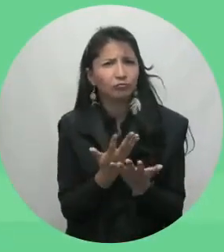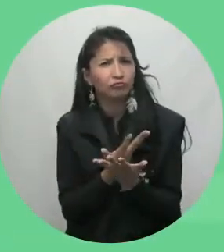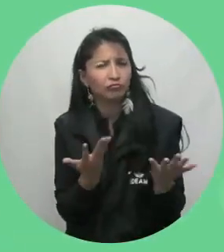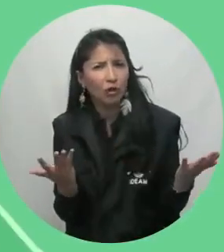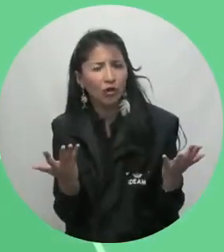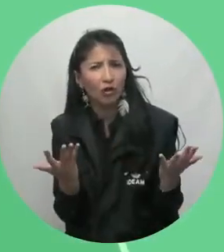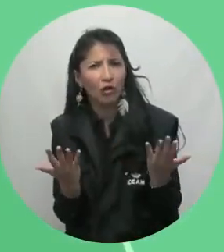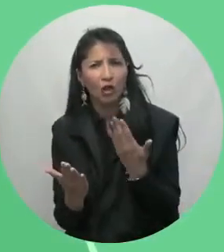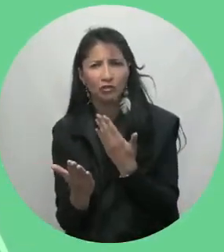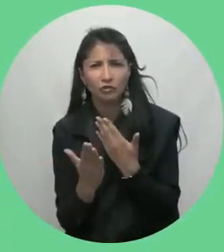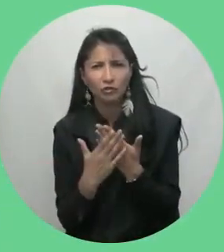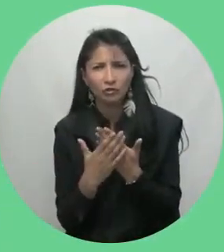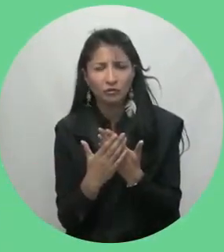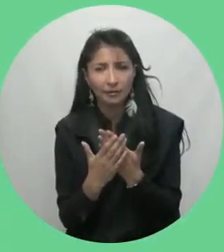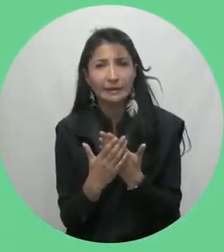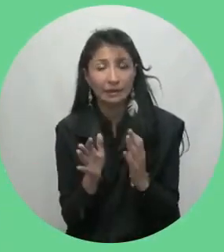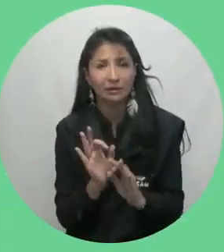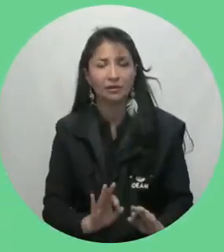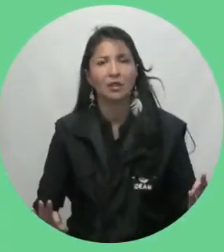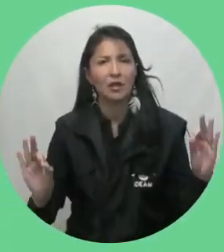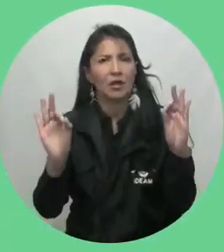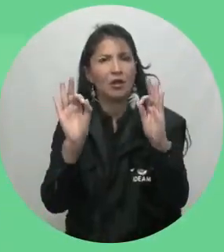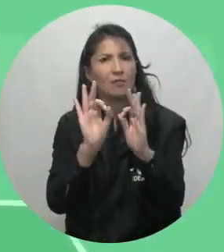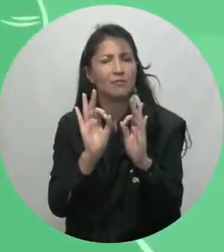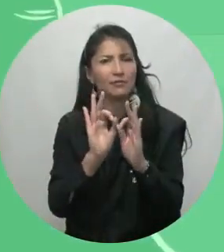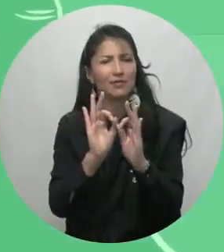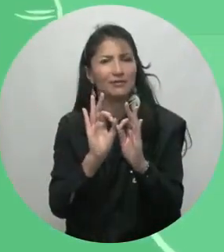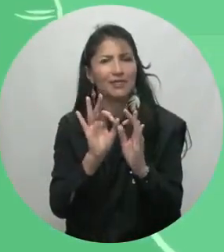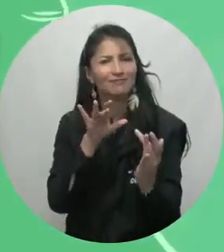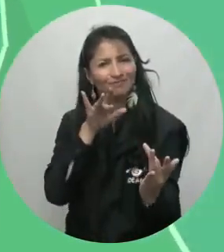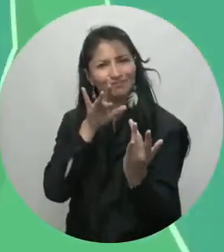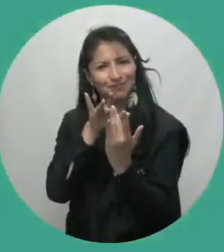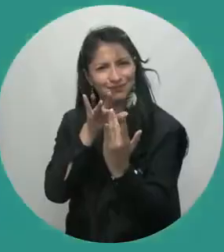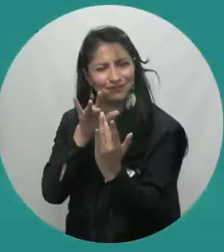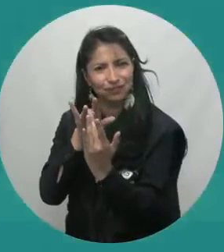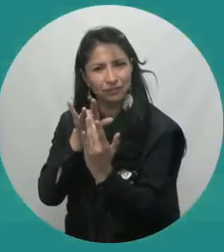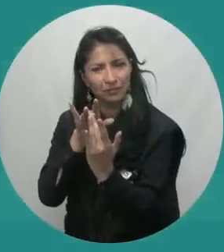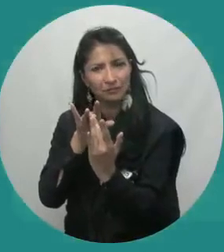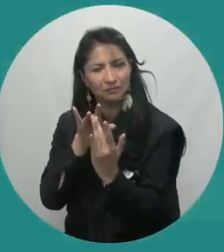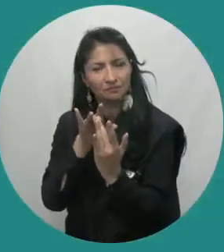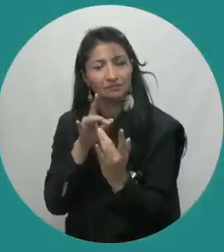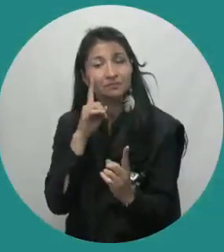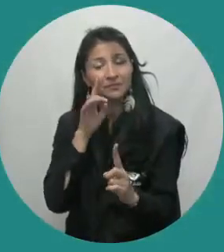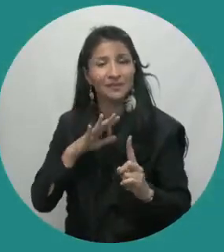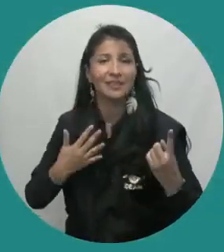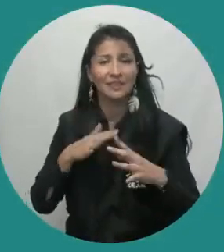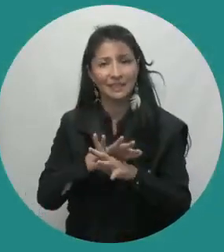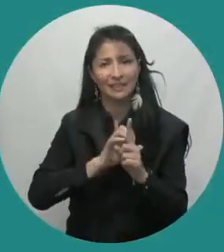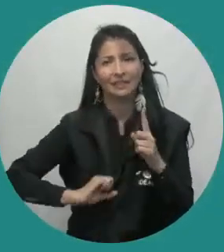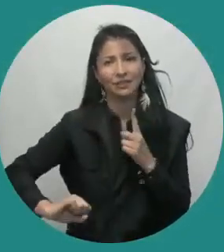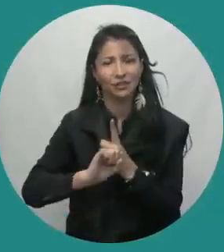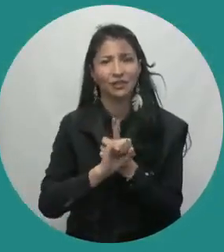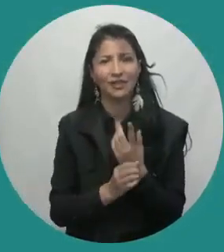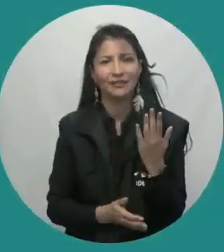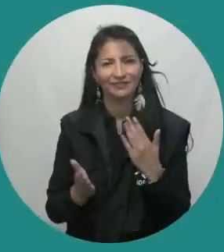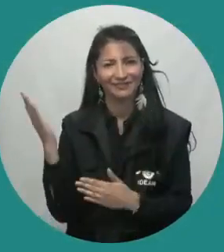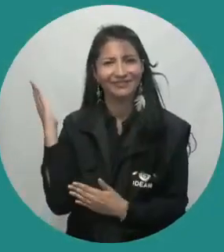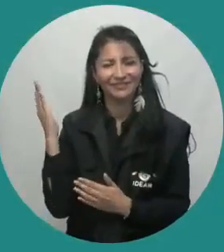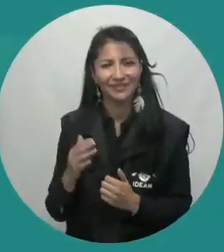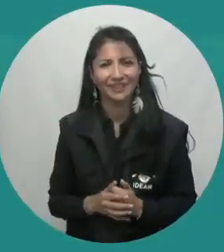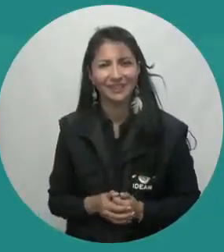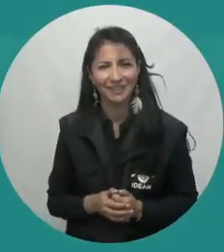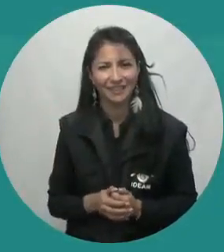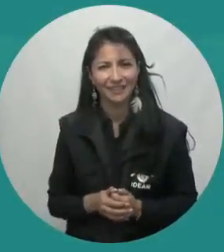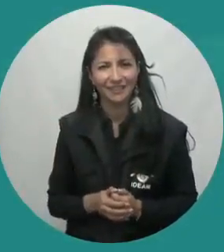Información en tiempo real, detallada, satelital, recomendaciones y muchas opciones de interacción. Síganos a través de nuestras